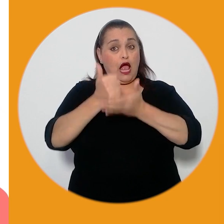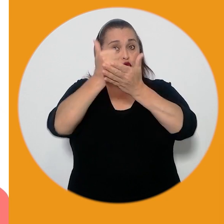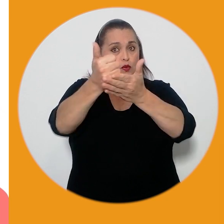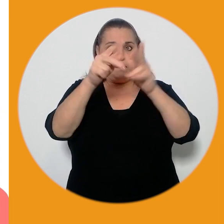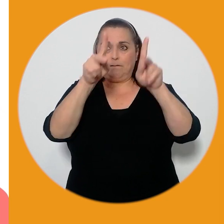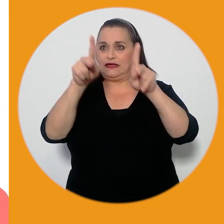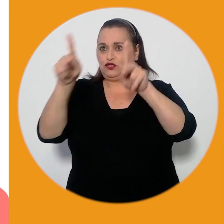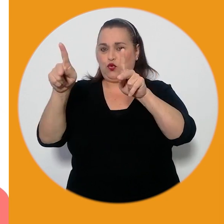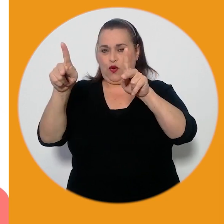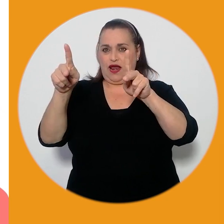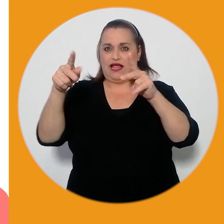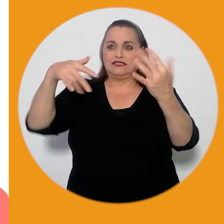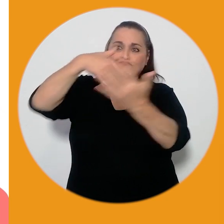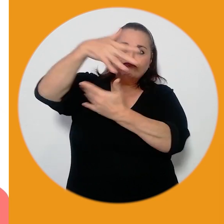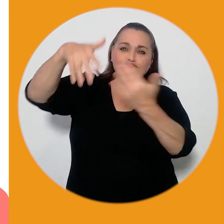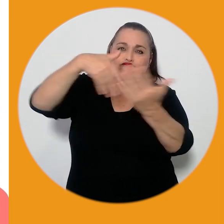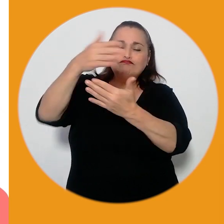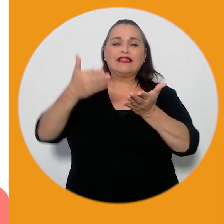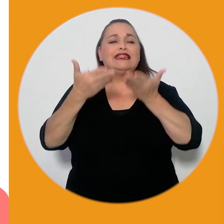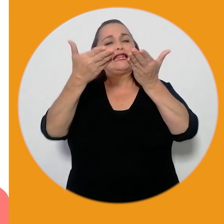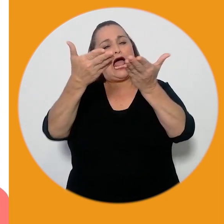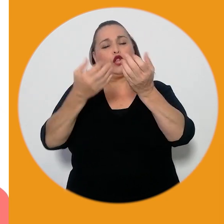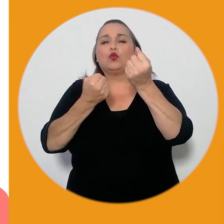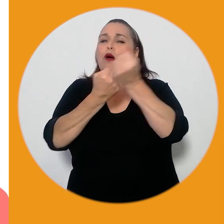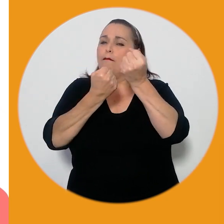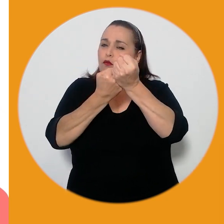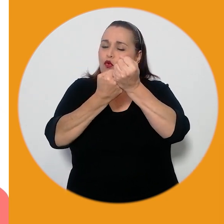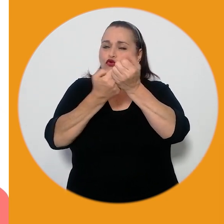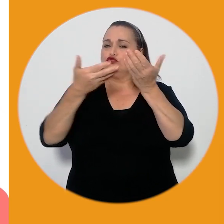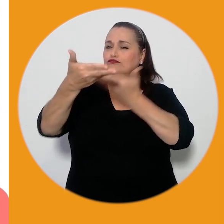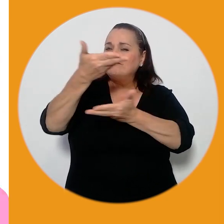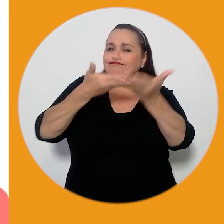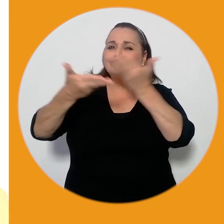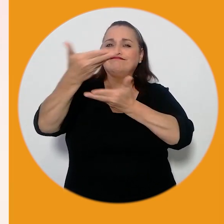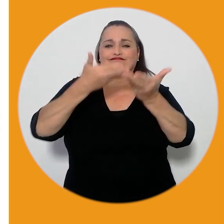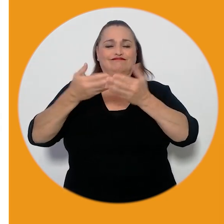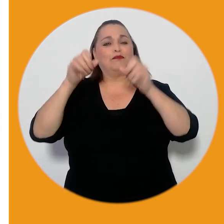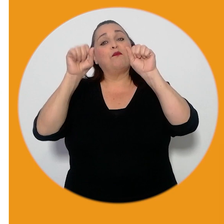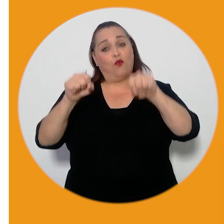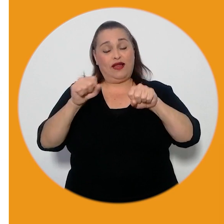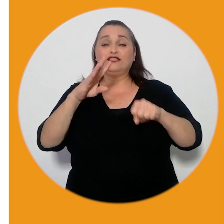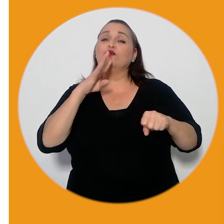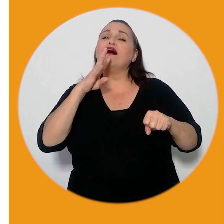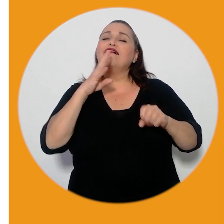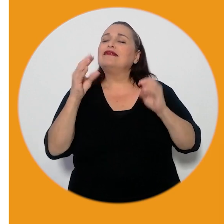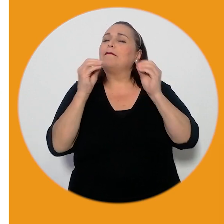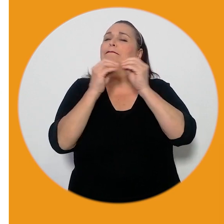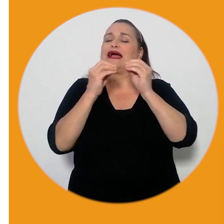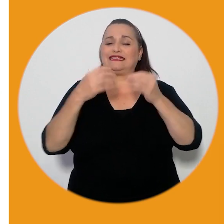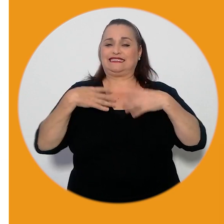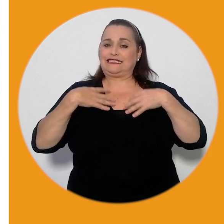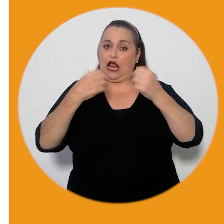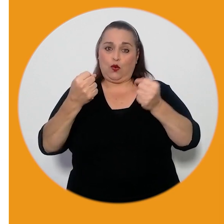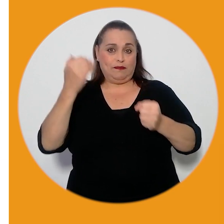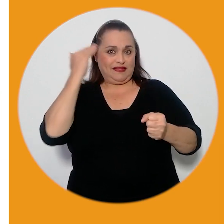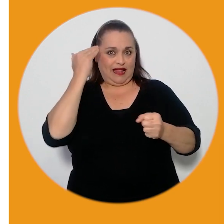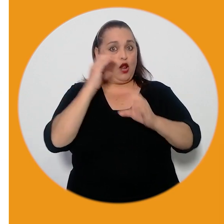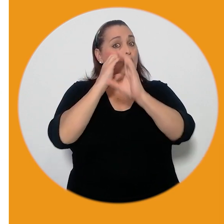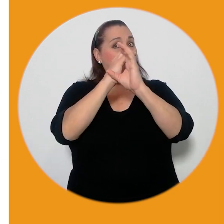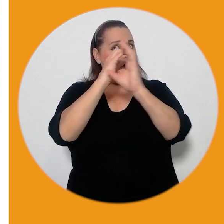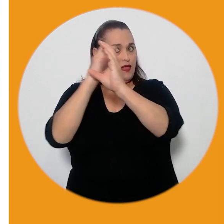a las personas que tenemos alrededor brindándoles apoyo y empatía por eso hablemos más sobre salud mental